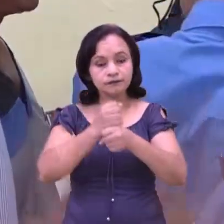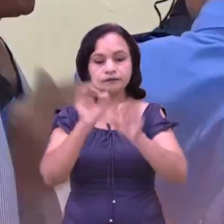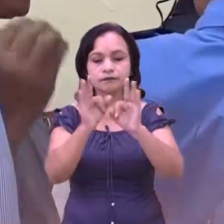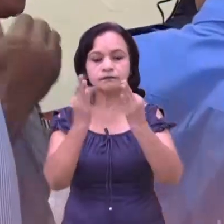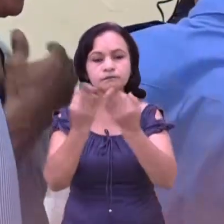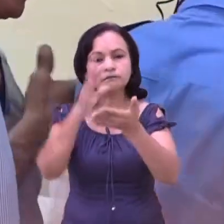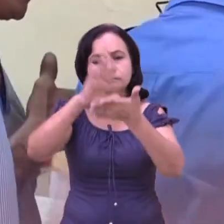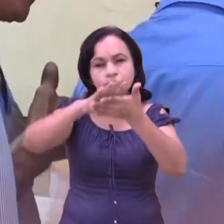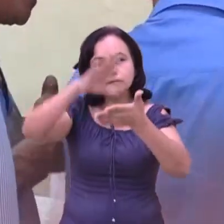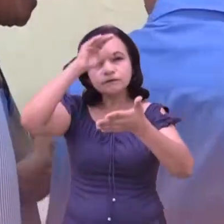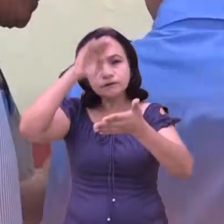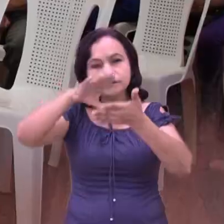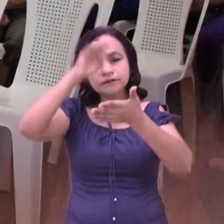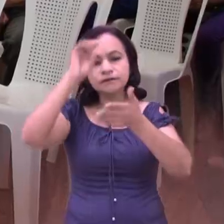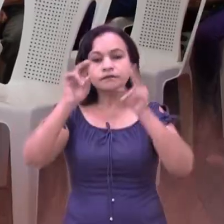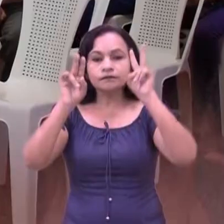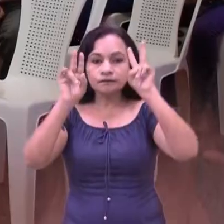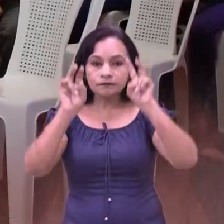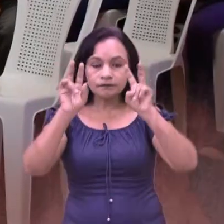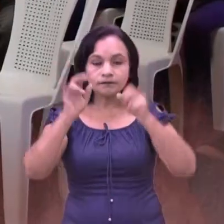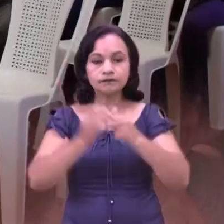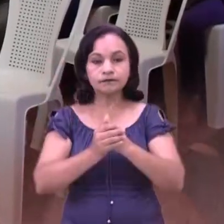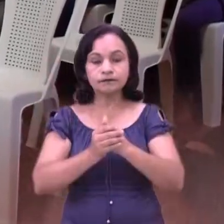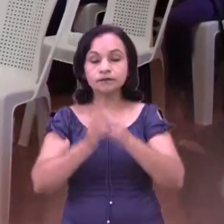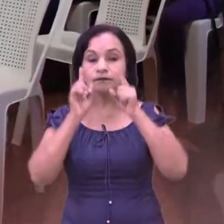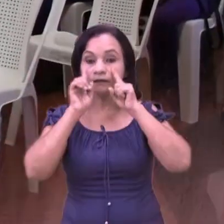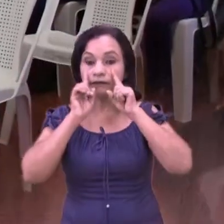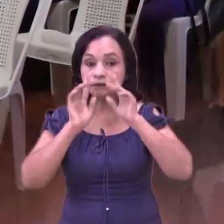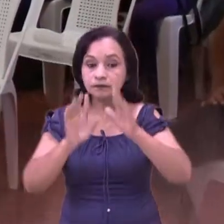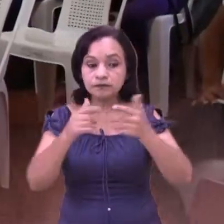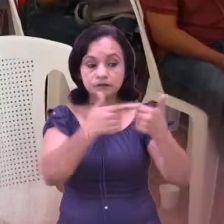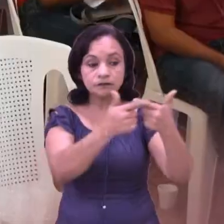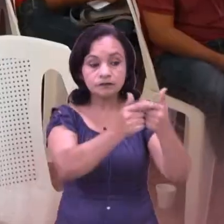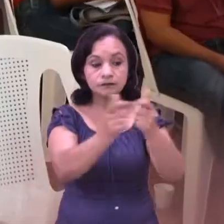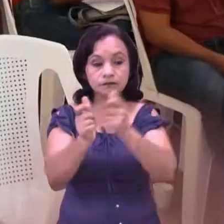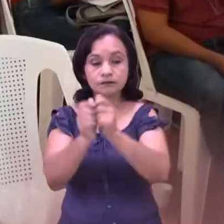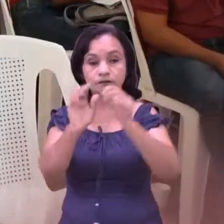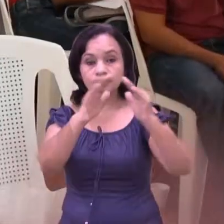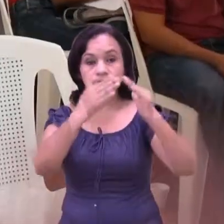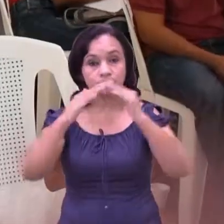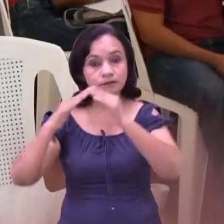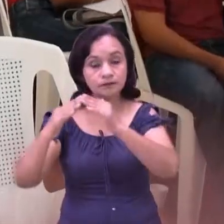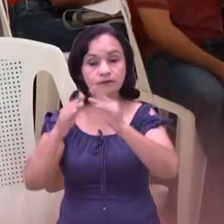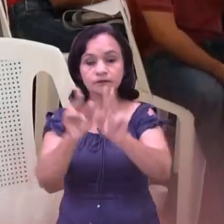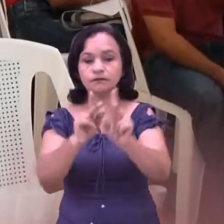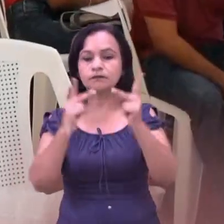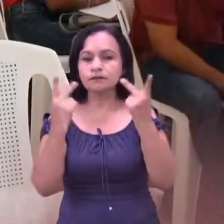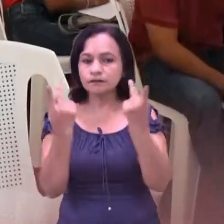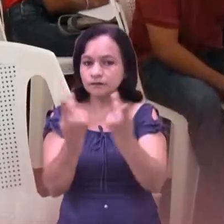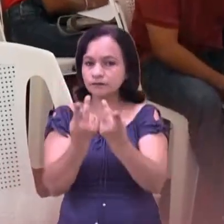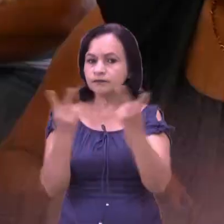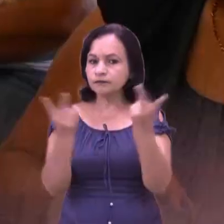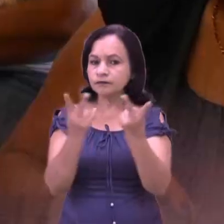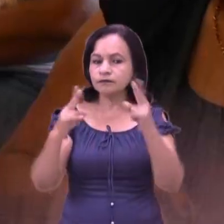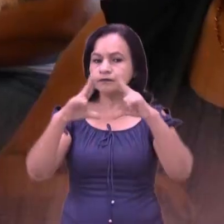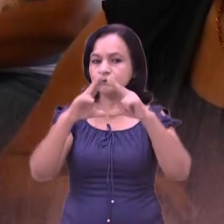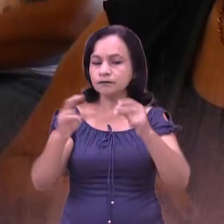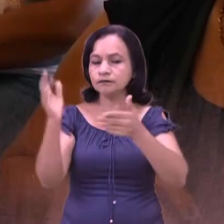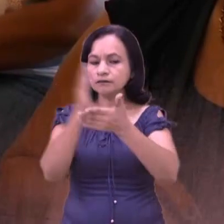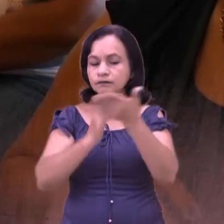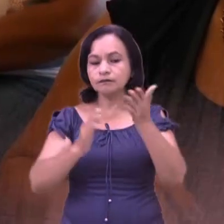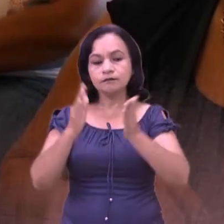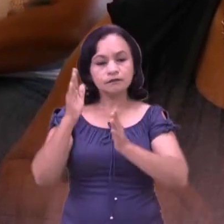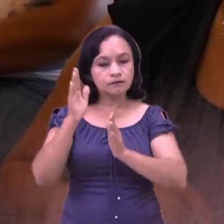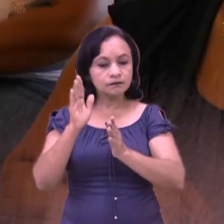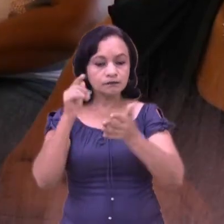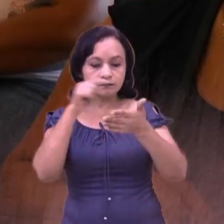que las familias se apropien de estos temas. Reforzar la temática de la prevención desde las brigadas, comités de barrios, así como la población en general, son algunos